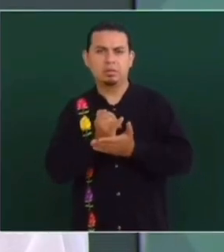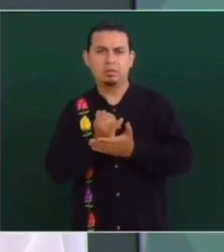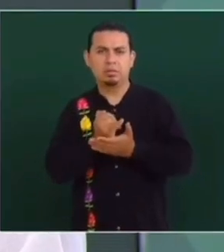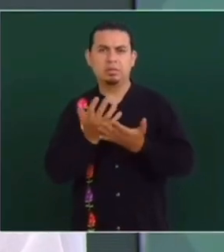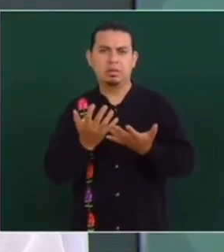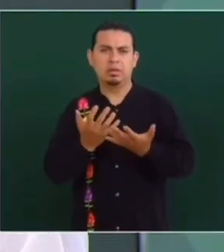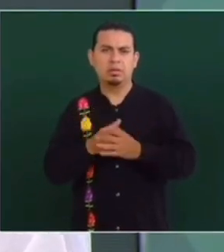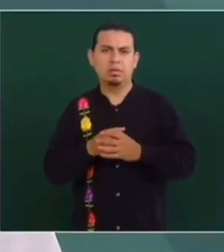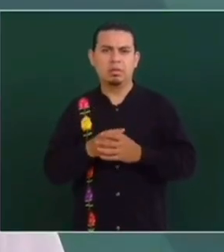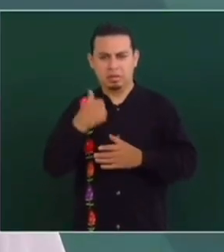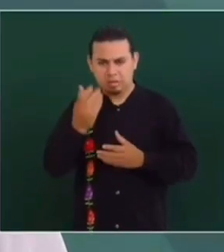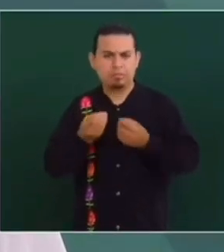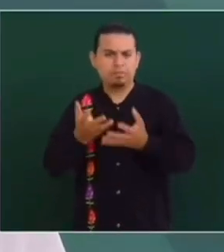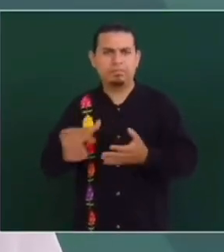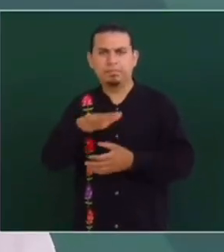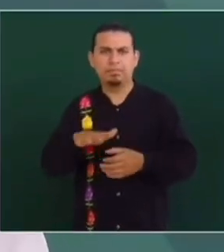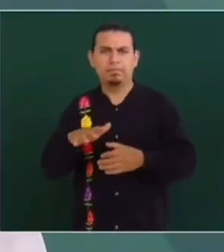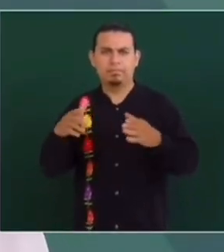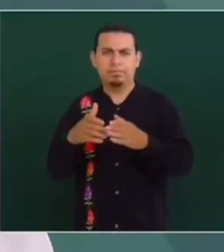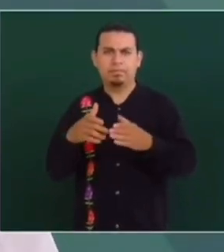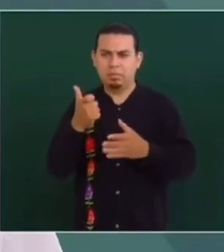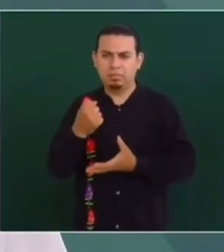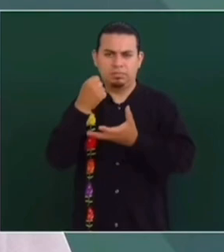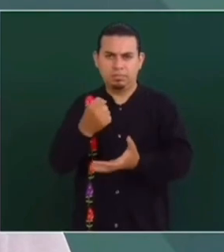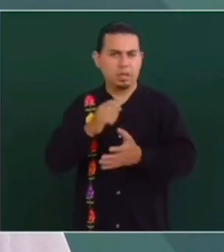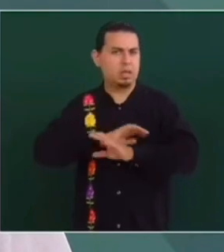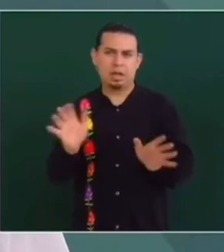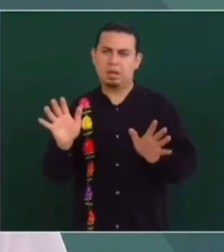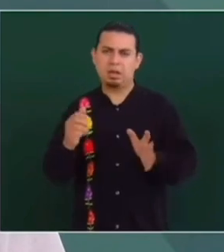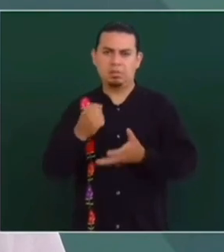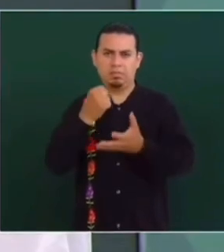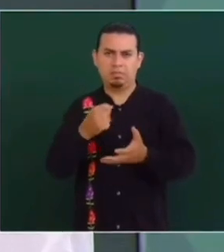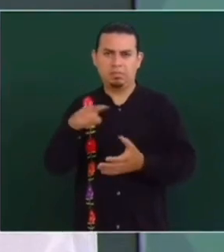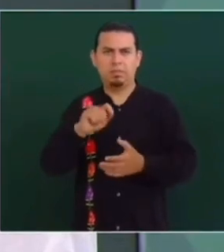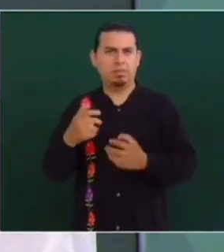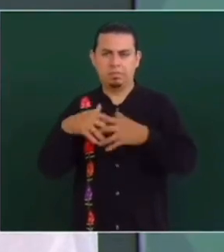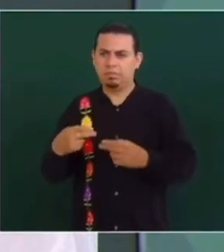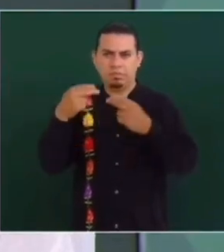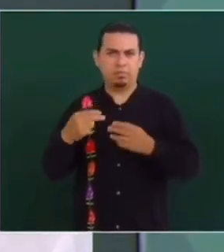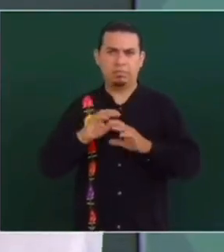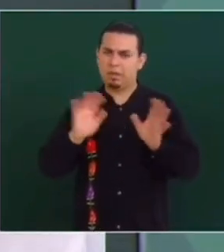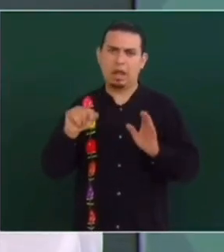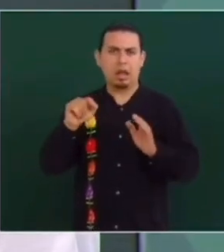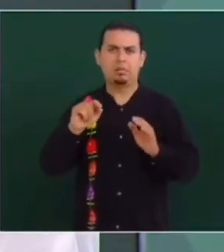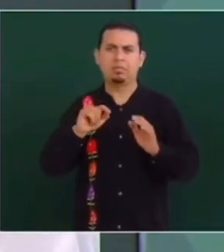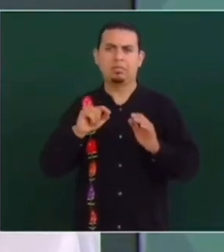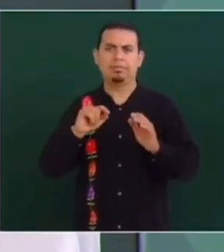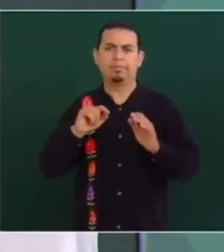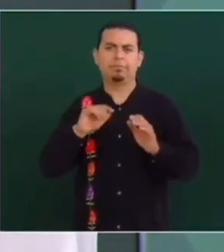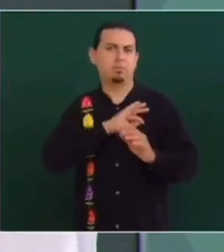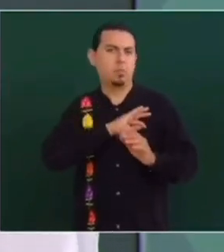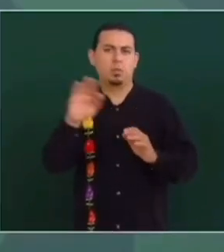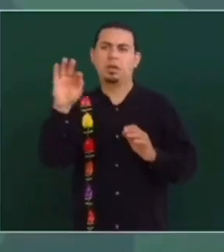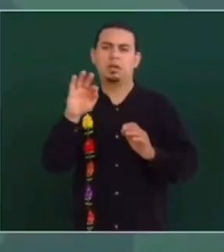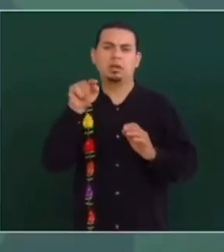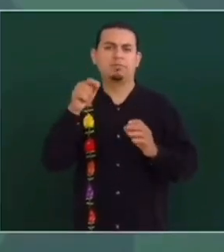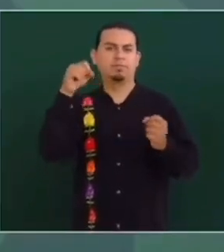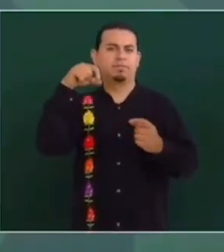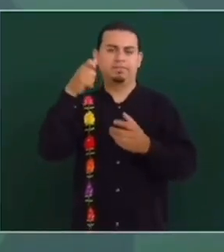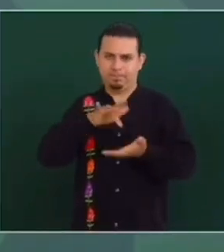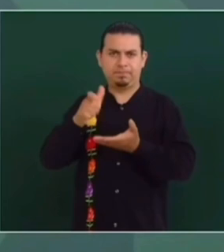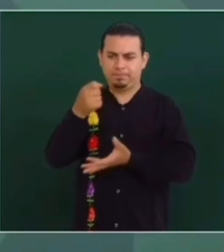de aportar un recurso y ya esa empresa que le va a permitirnos